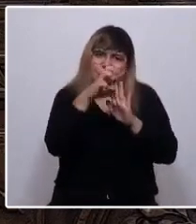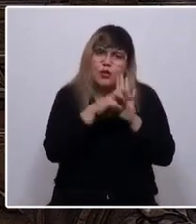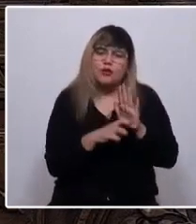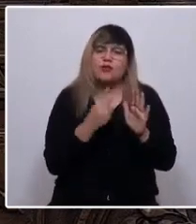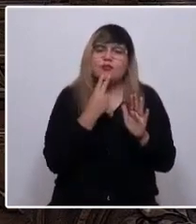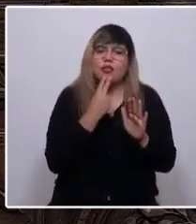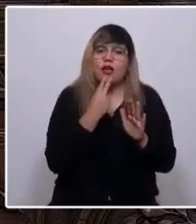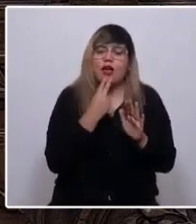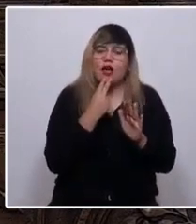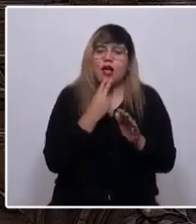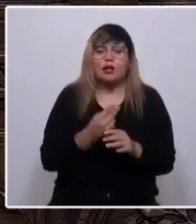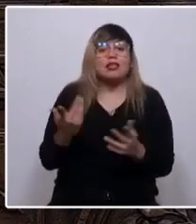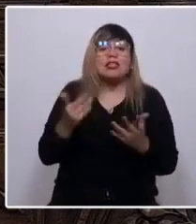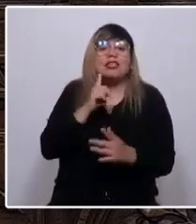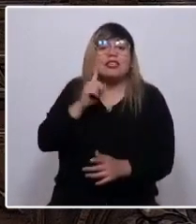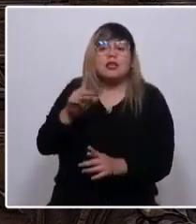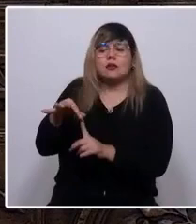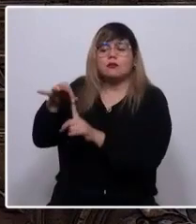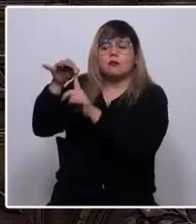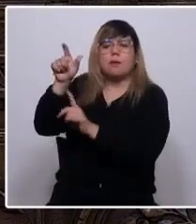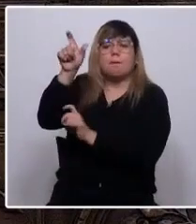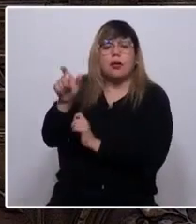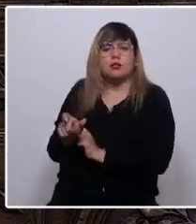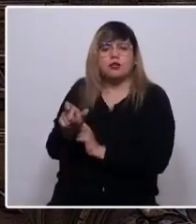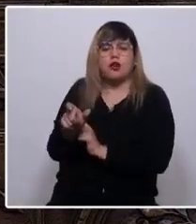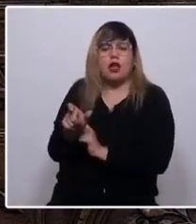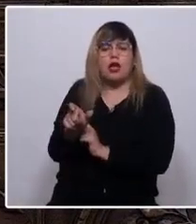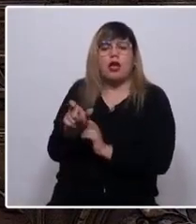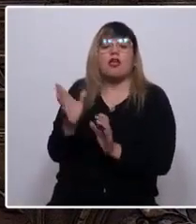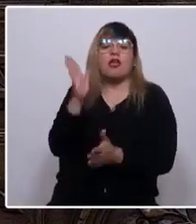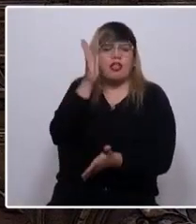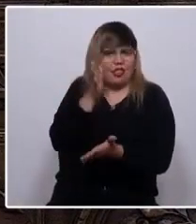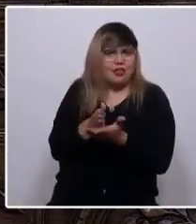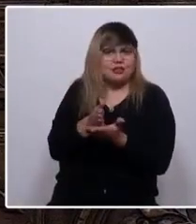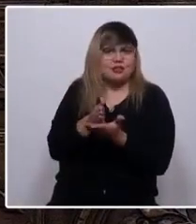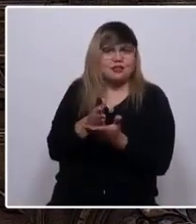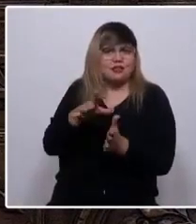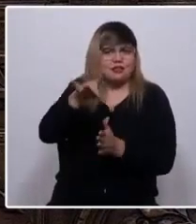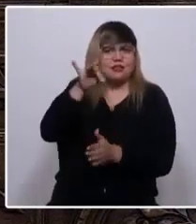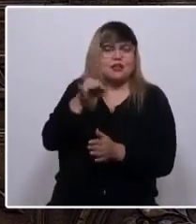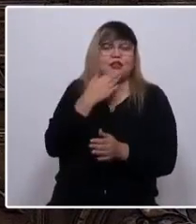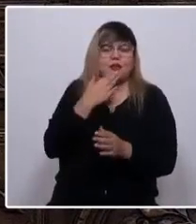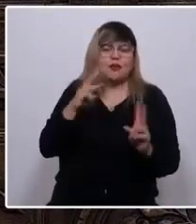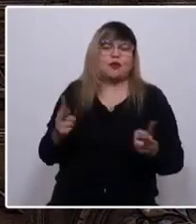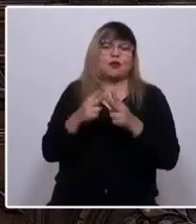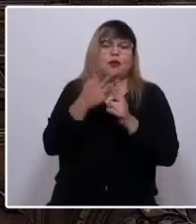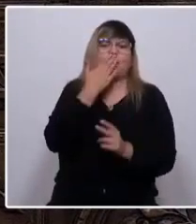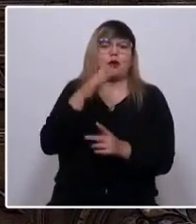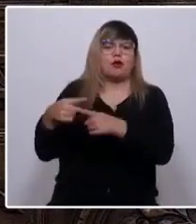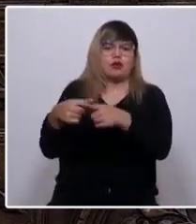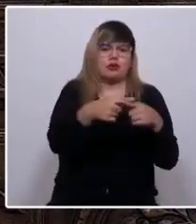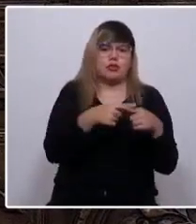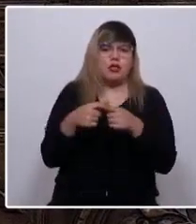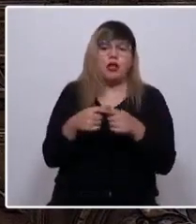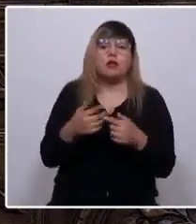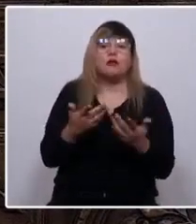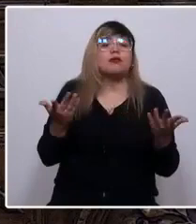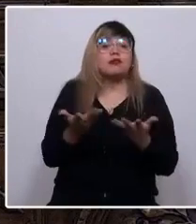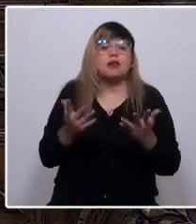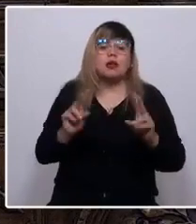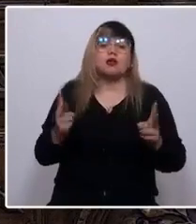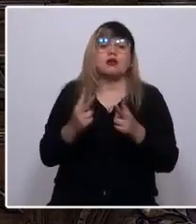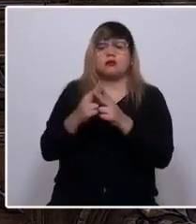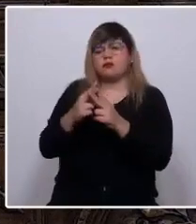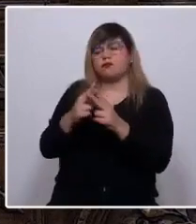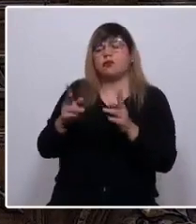siempre sea la persona quien esté en el centro de las decisiones y así construir una mejor sociedad, donde podamos crecer con